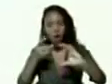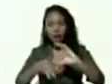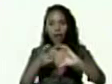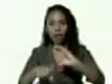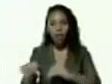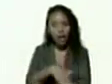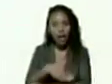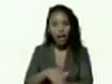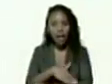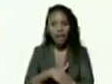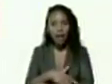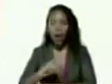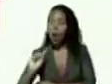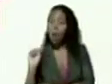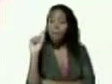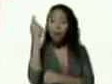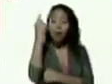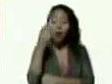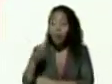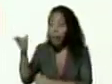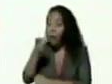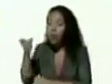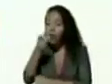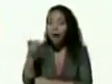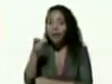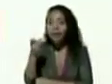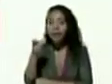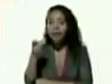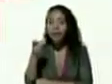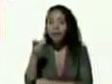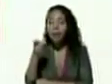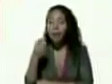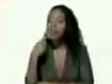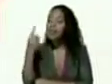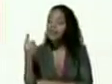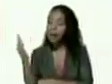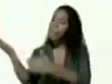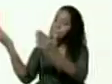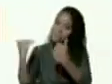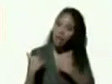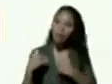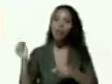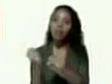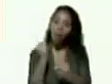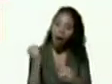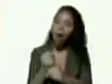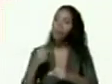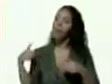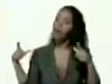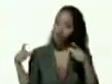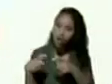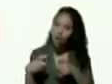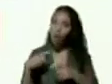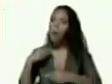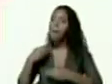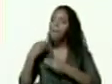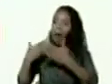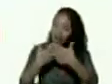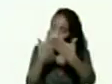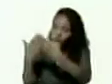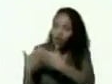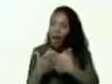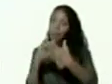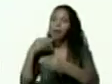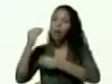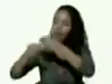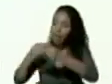tu calle es los primeros que vas a buscar para decirle vengan vamos a trabajar vamos a reunirnos vamos a estudiar vamos a